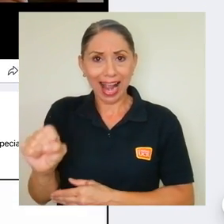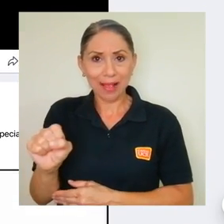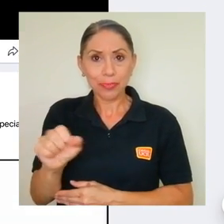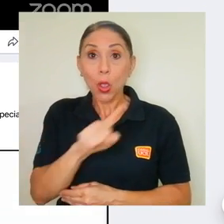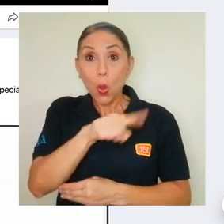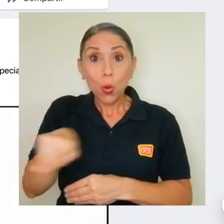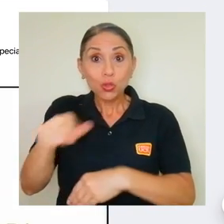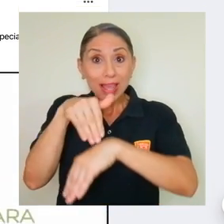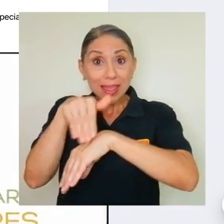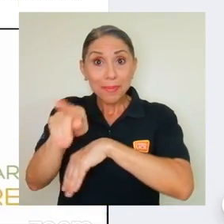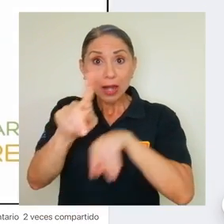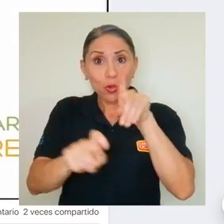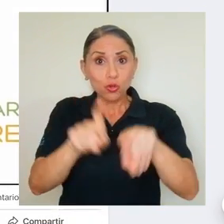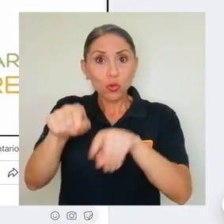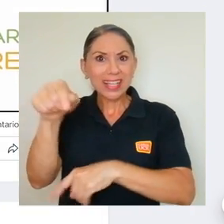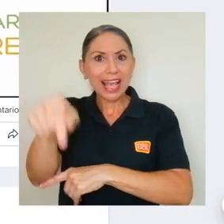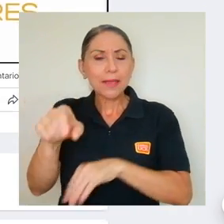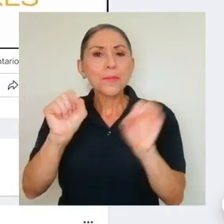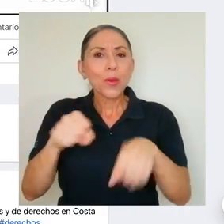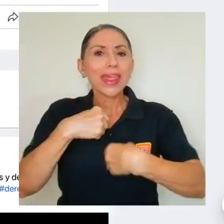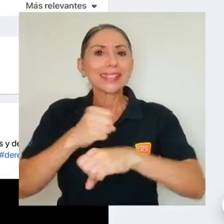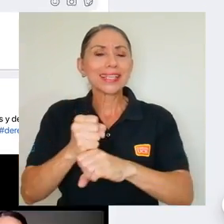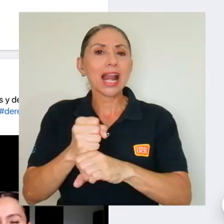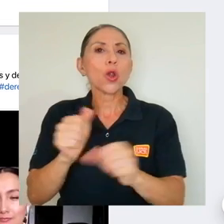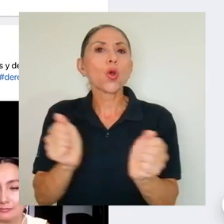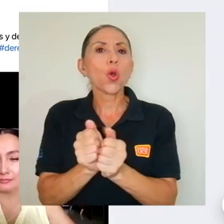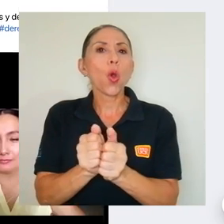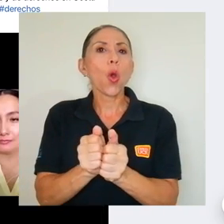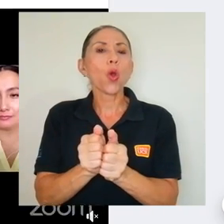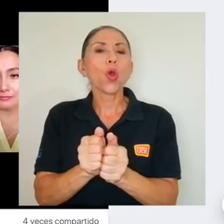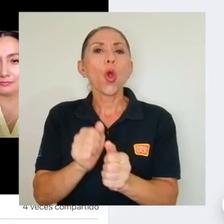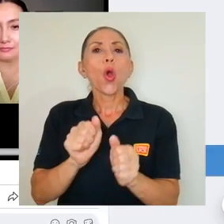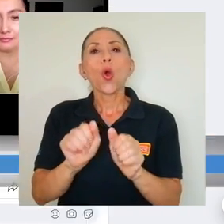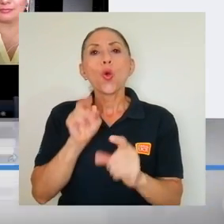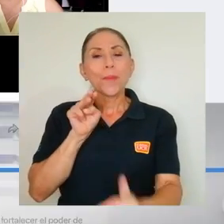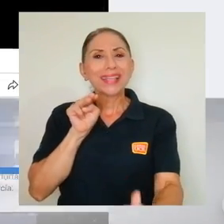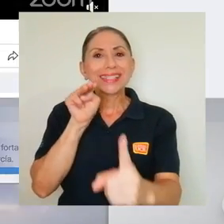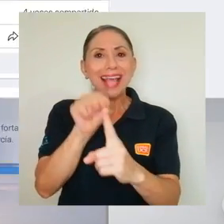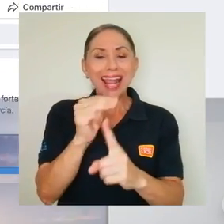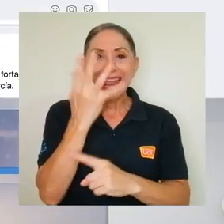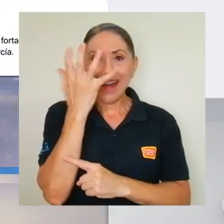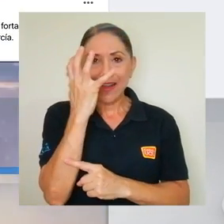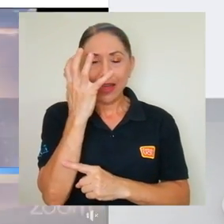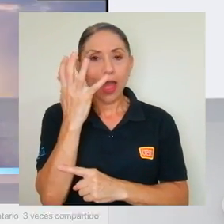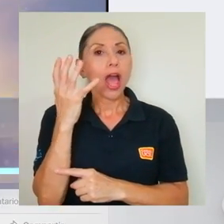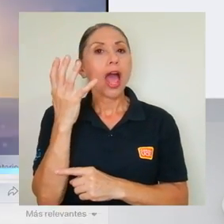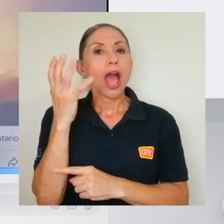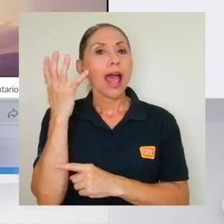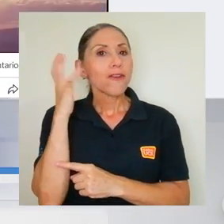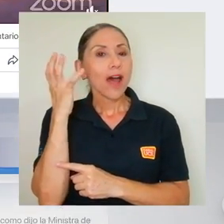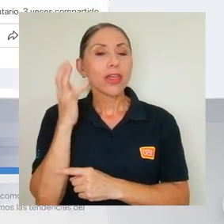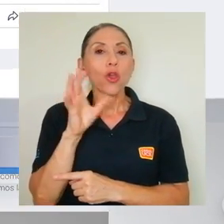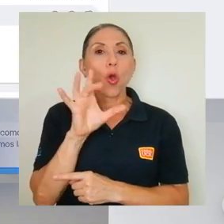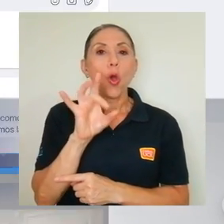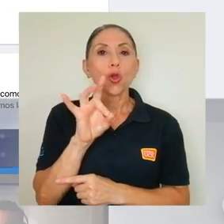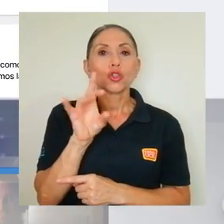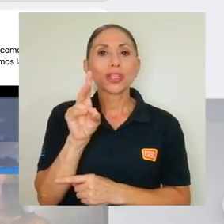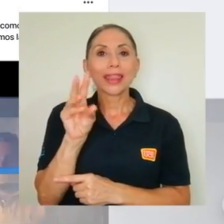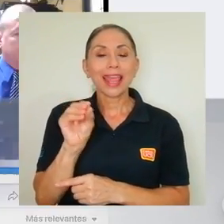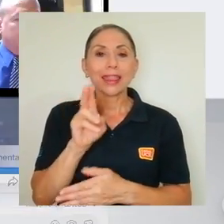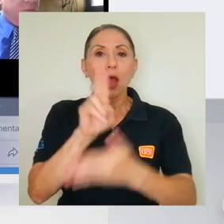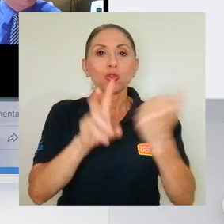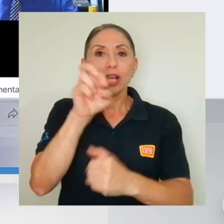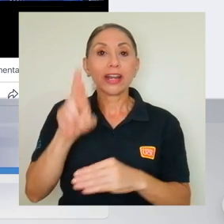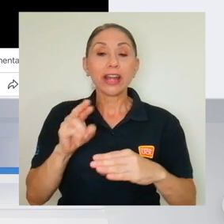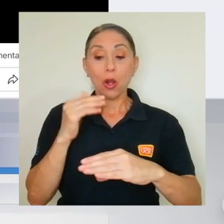CAJA. Para enviar sus consultas a este espacio, puede hacerlo por un mensaje al perfil de Facebook de la radio 870 UCR